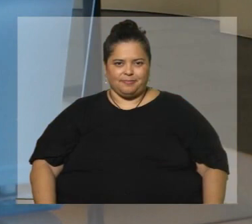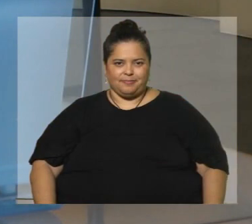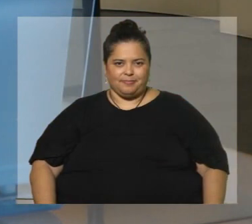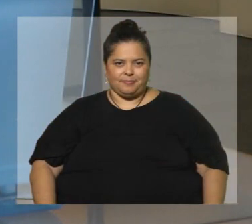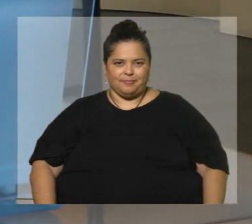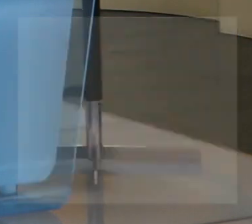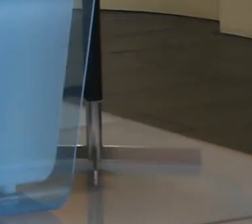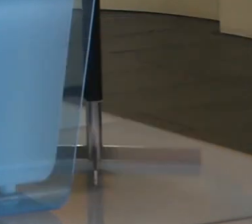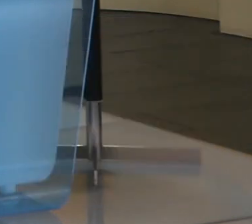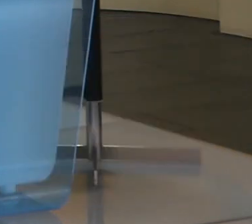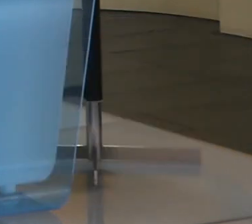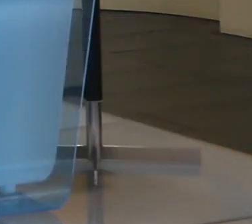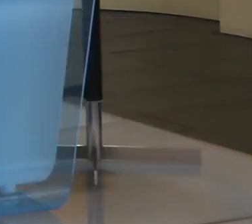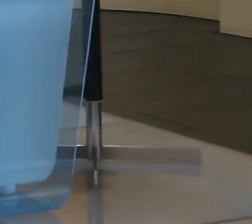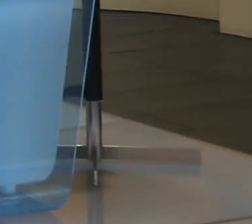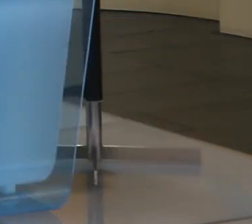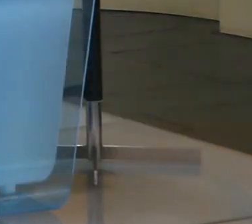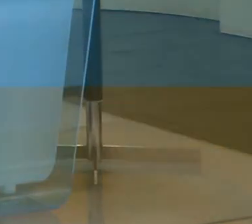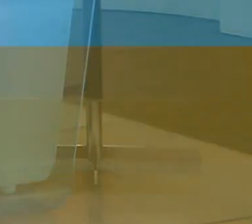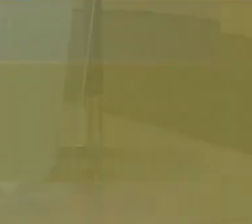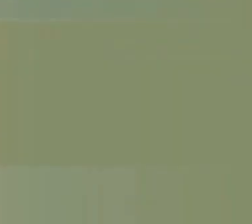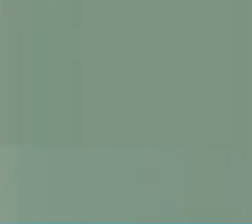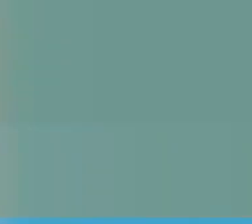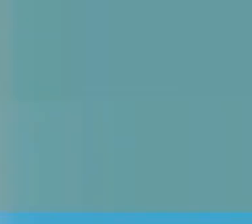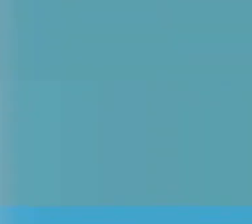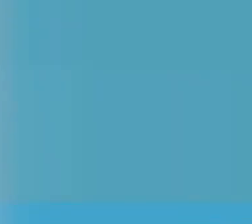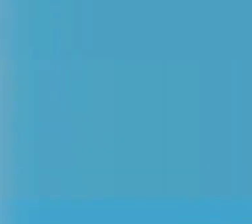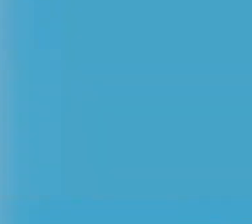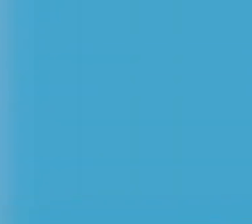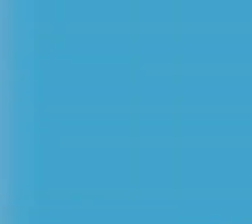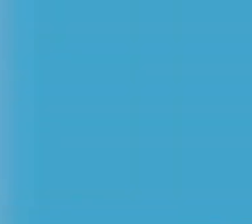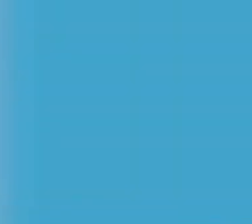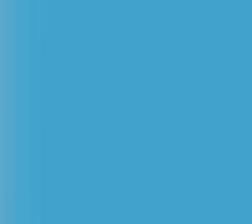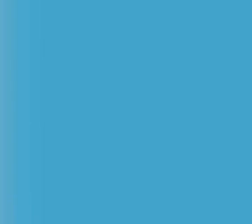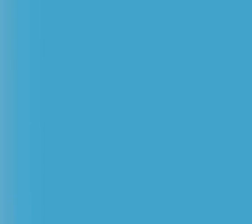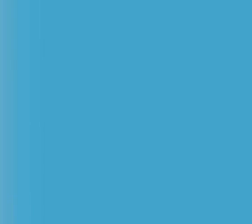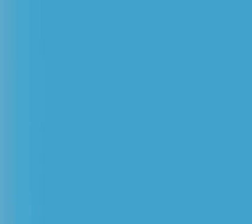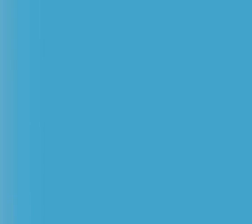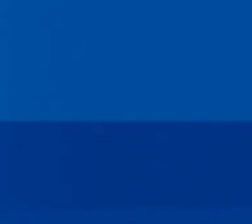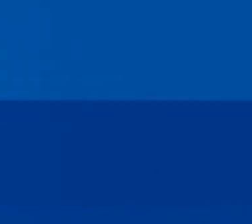noches.